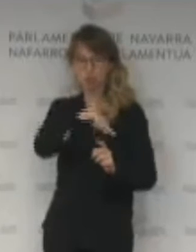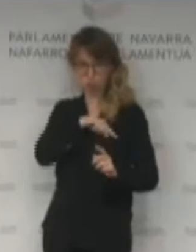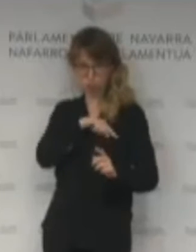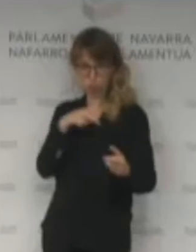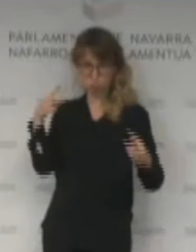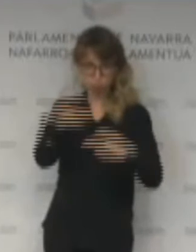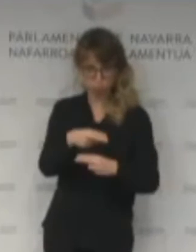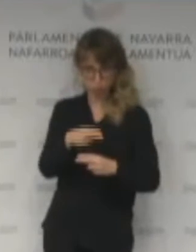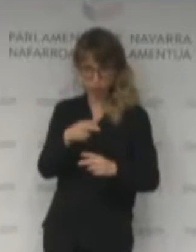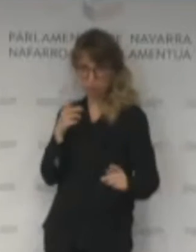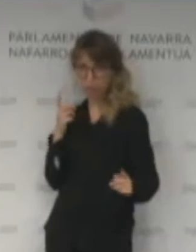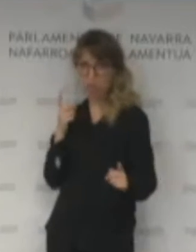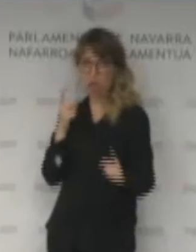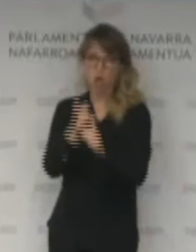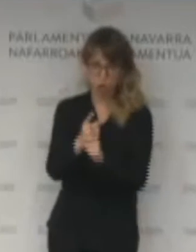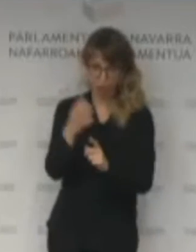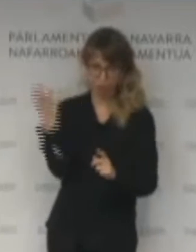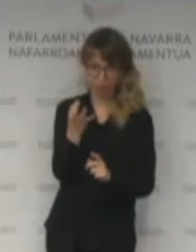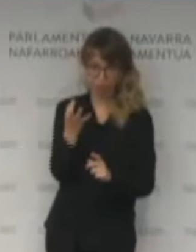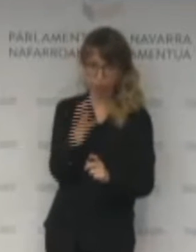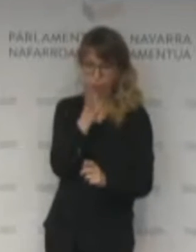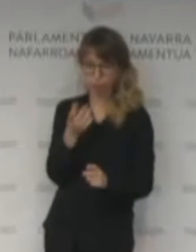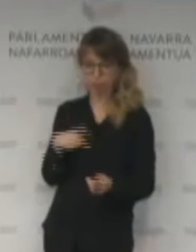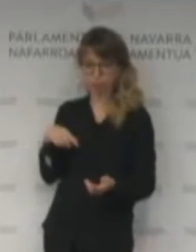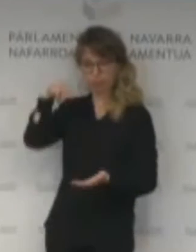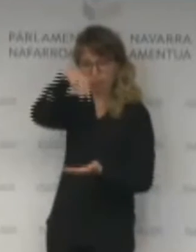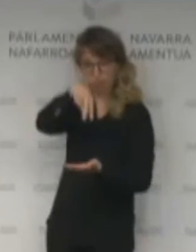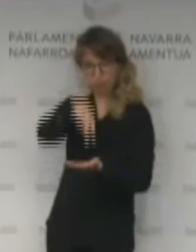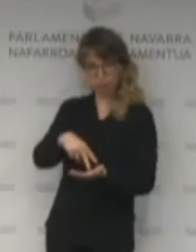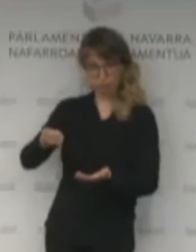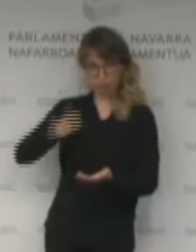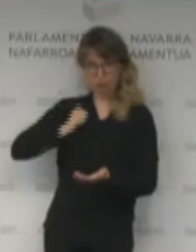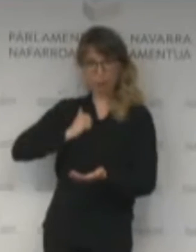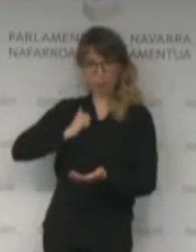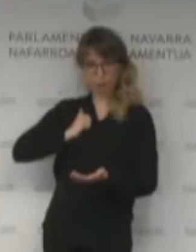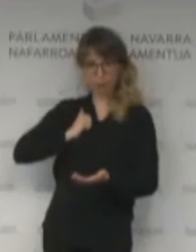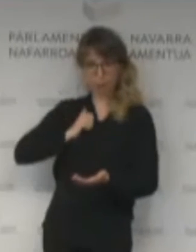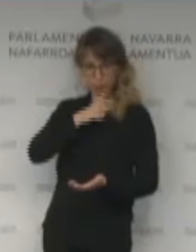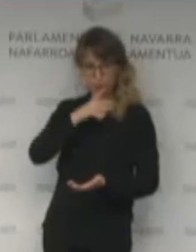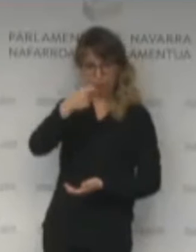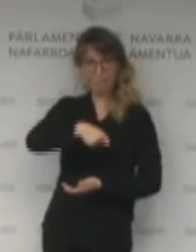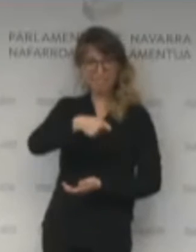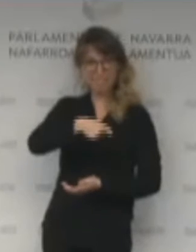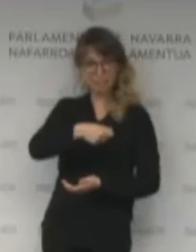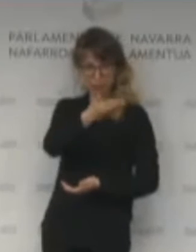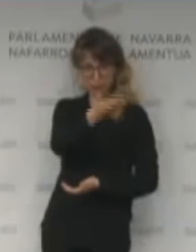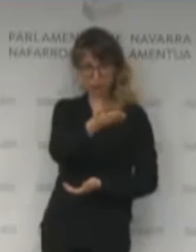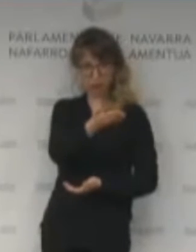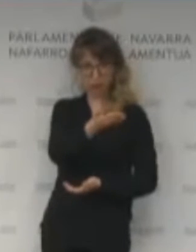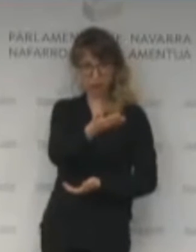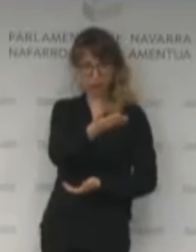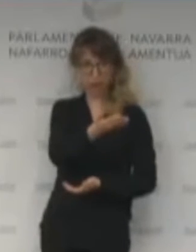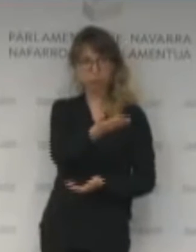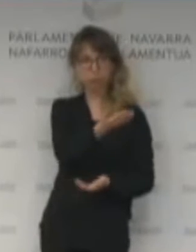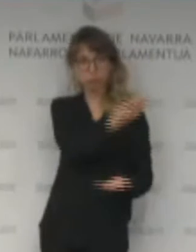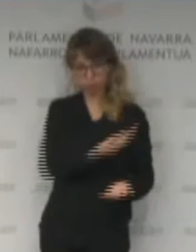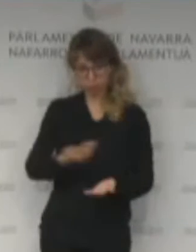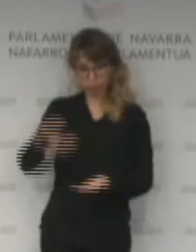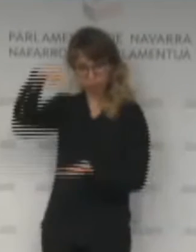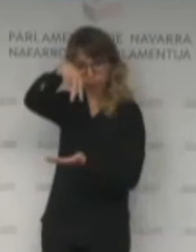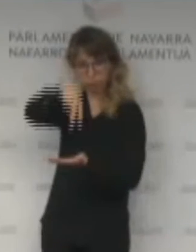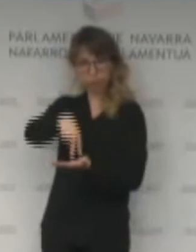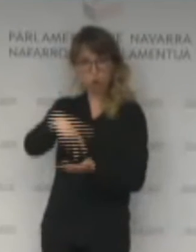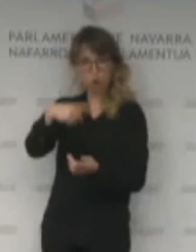venimos aquí a aprovechar la ocasión que tiene la presidenta para que salga aquí, desmienta cuestiones que se